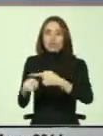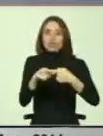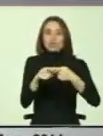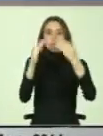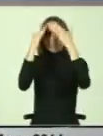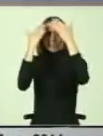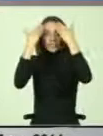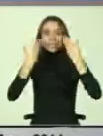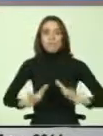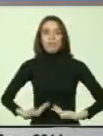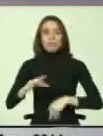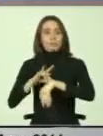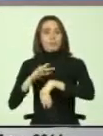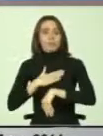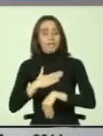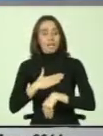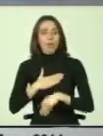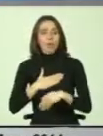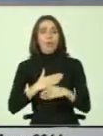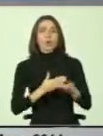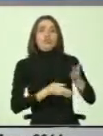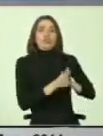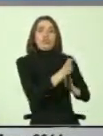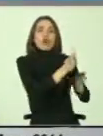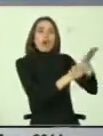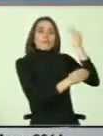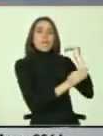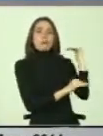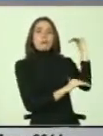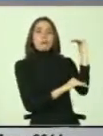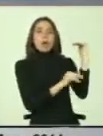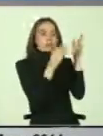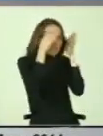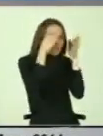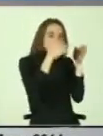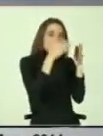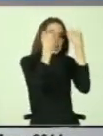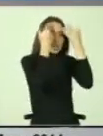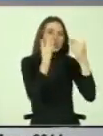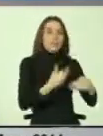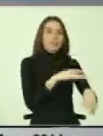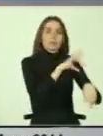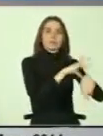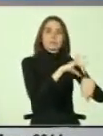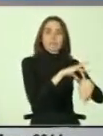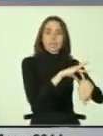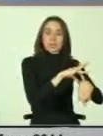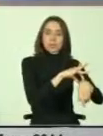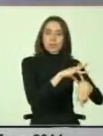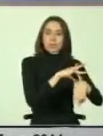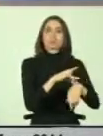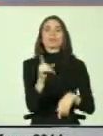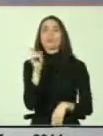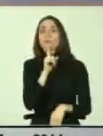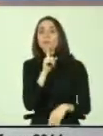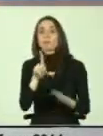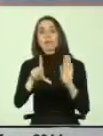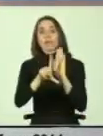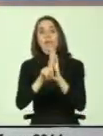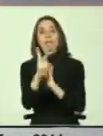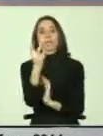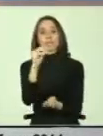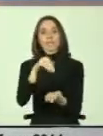tenemos hoy día todavía los resabios del enfoque biomédico presente. Últimas diapos tienen que ver con la Ley 20